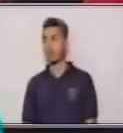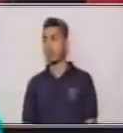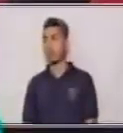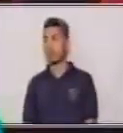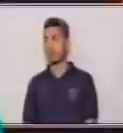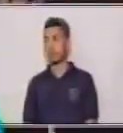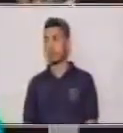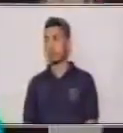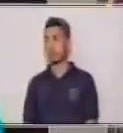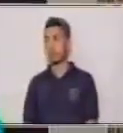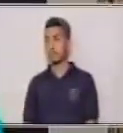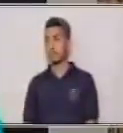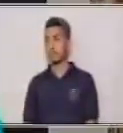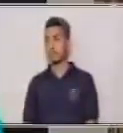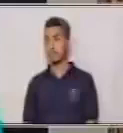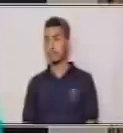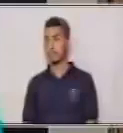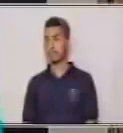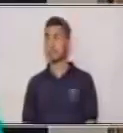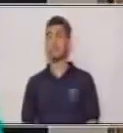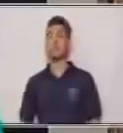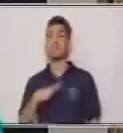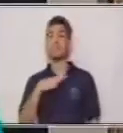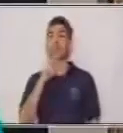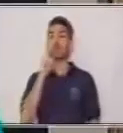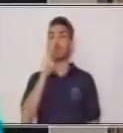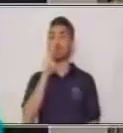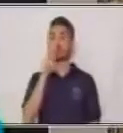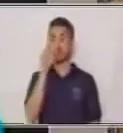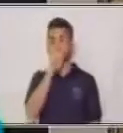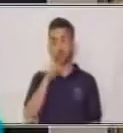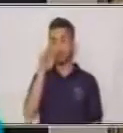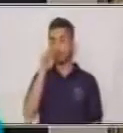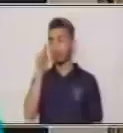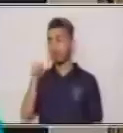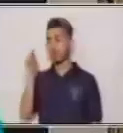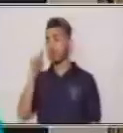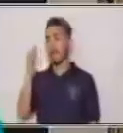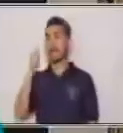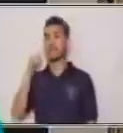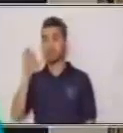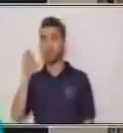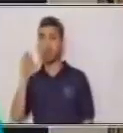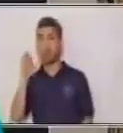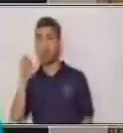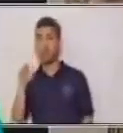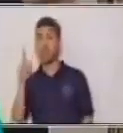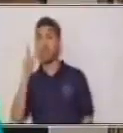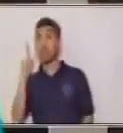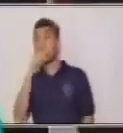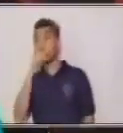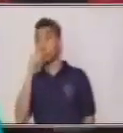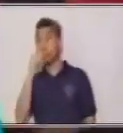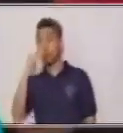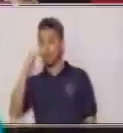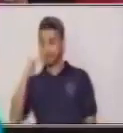adentro. Hay dos círculos azules y uno rojo debajo del cuadro.